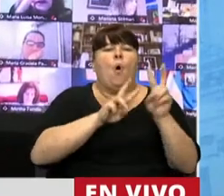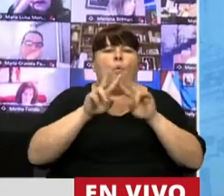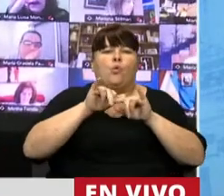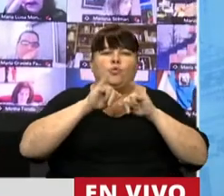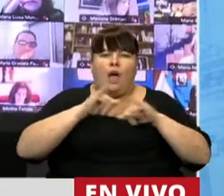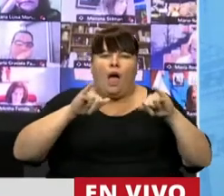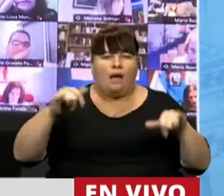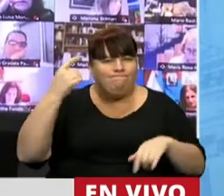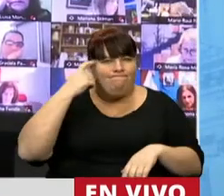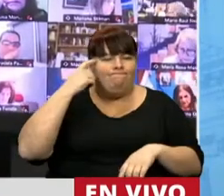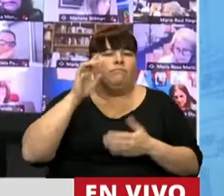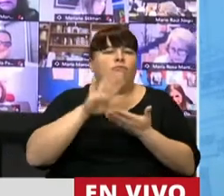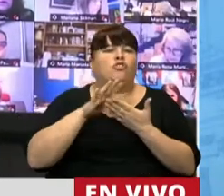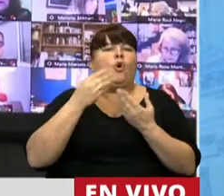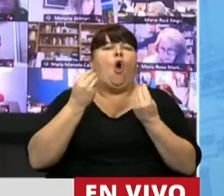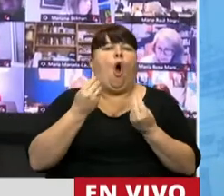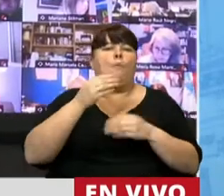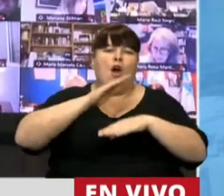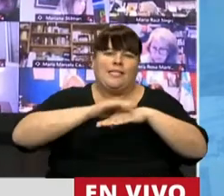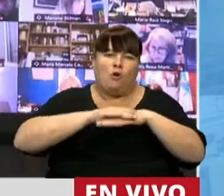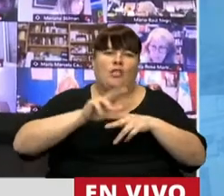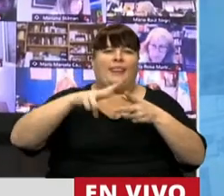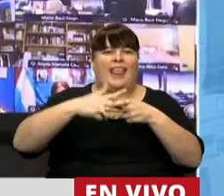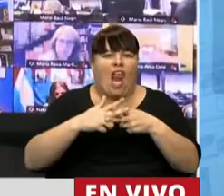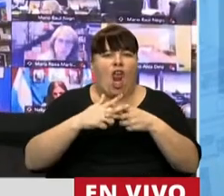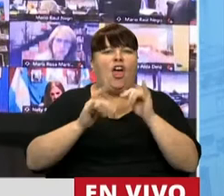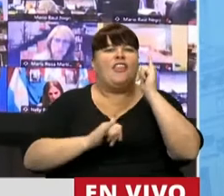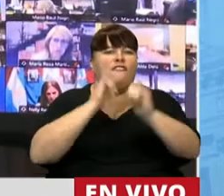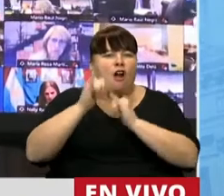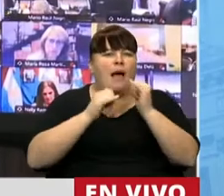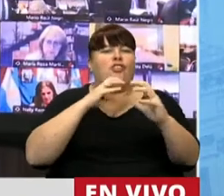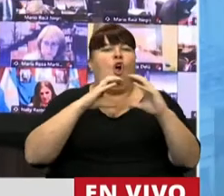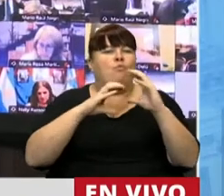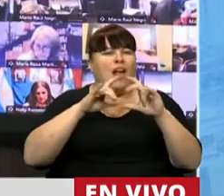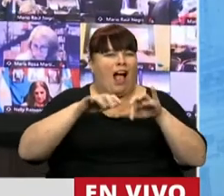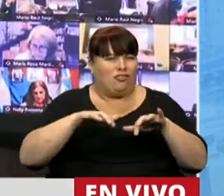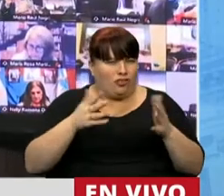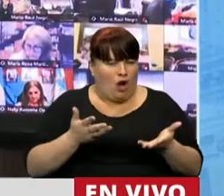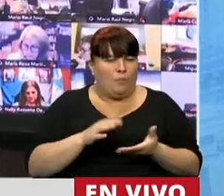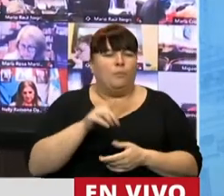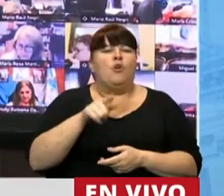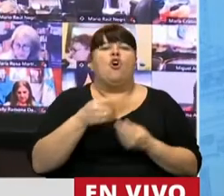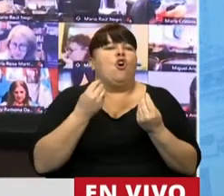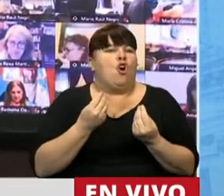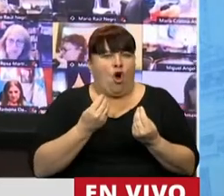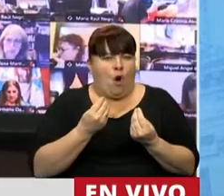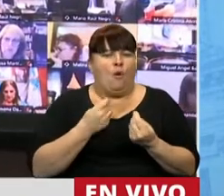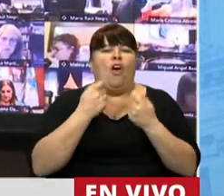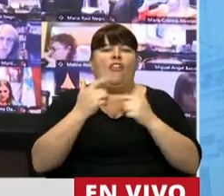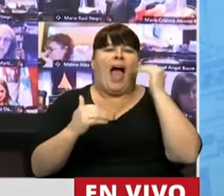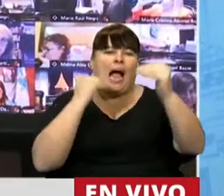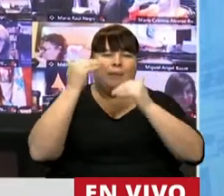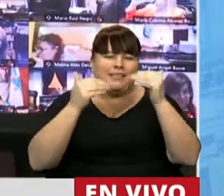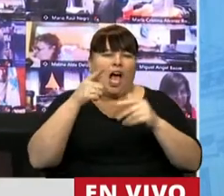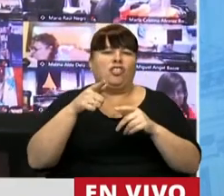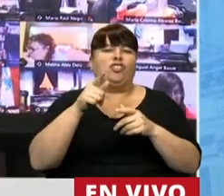conciencia sobre el uso responsable de las tecnologías de la información y comunicación. Y esto, Capacitando